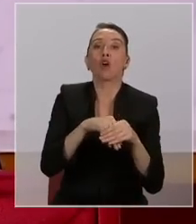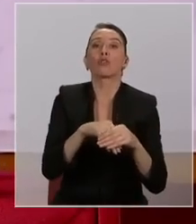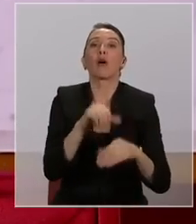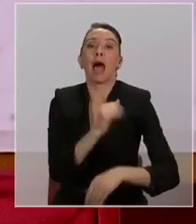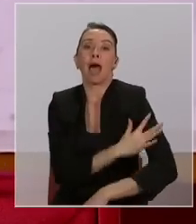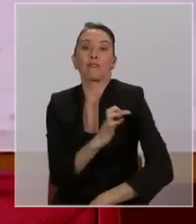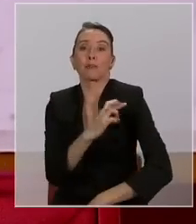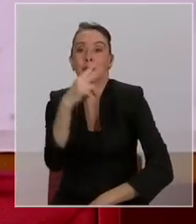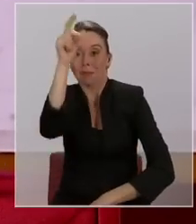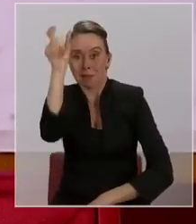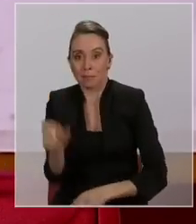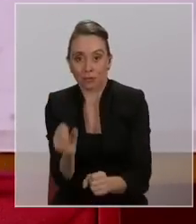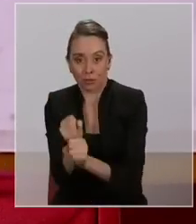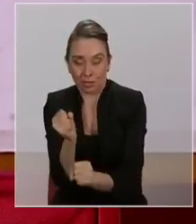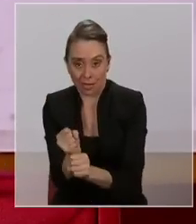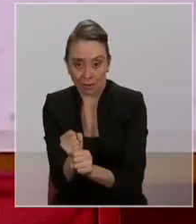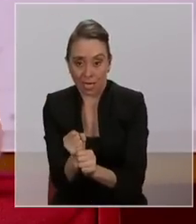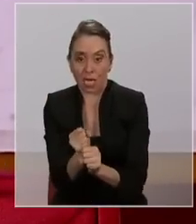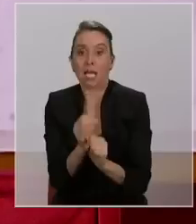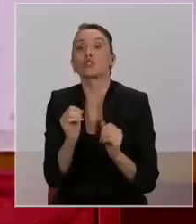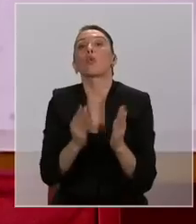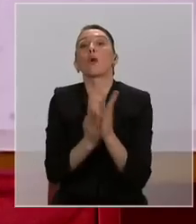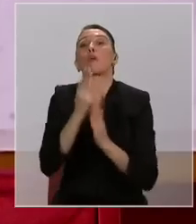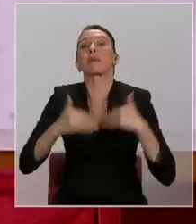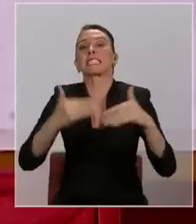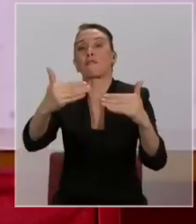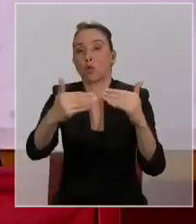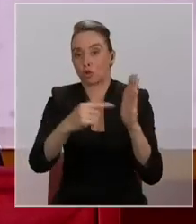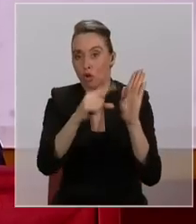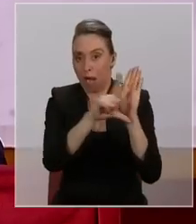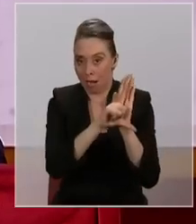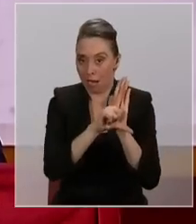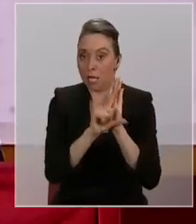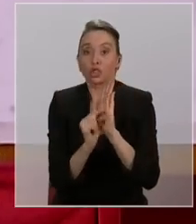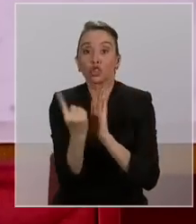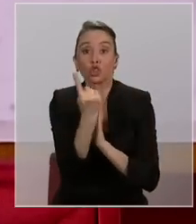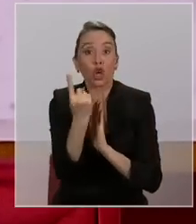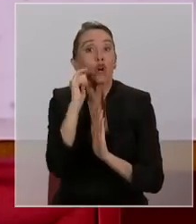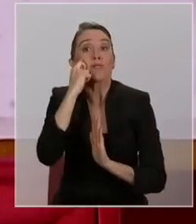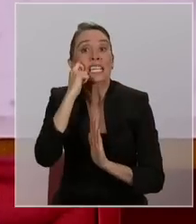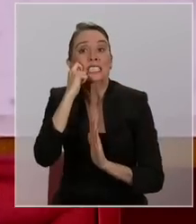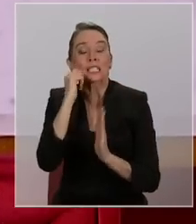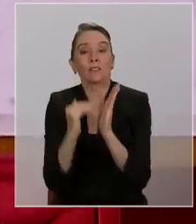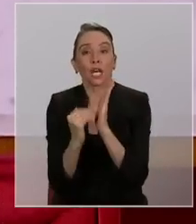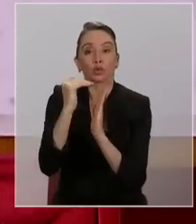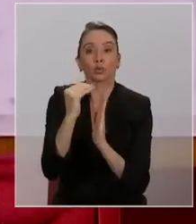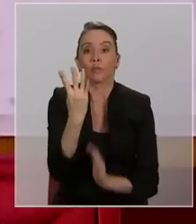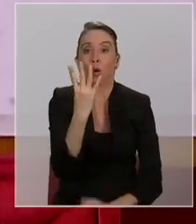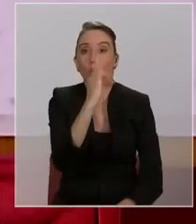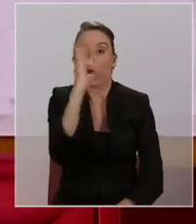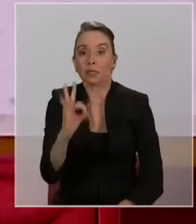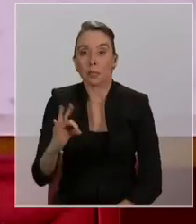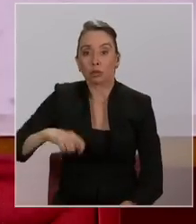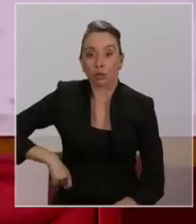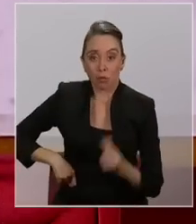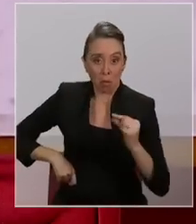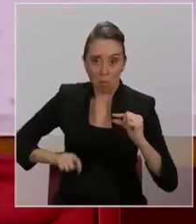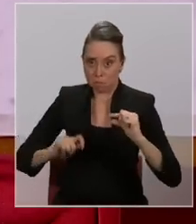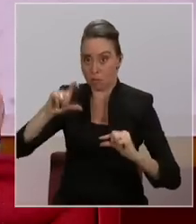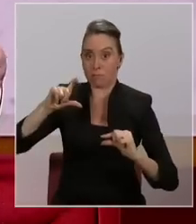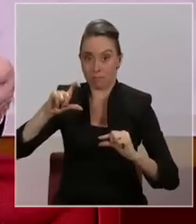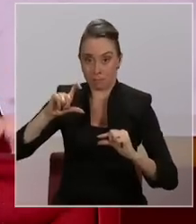de los trabajadores. Esto en régimen va a significar por sí solo un incremento del 40% en las pensiones.